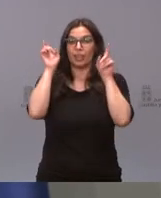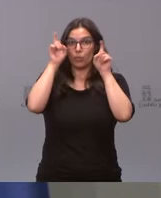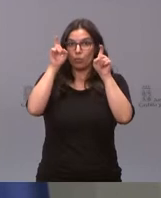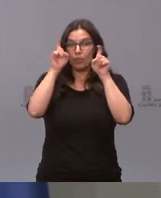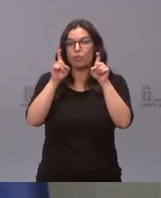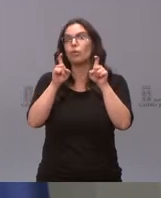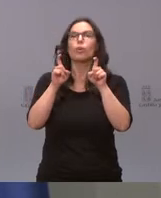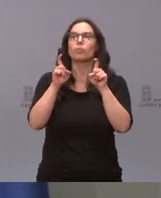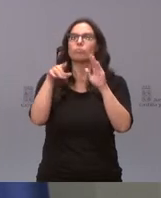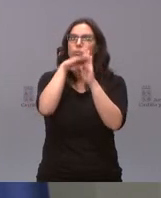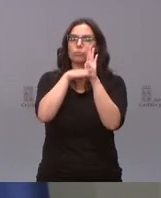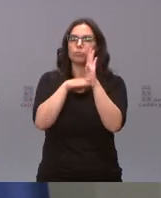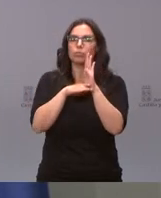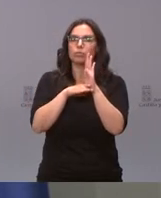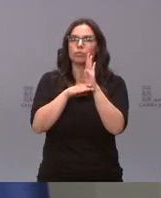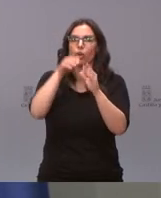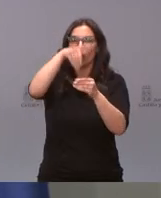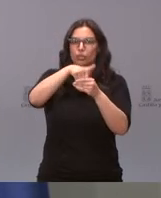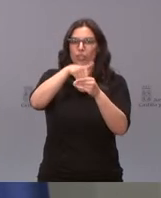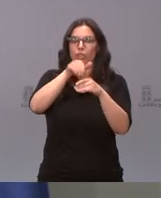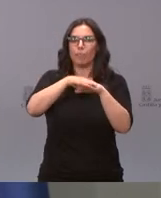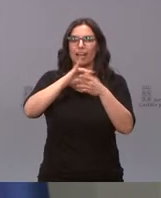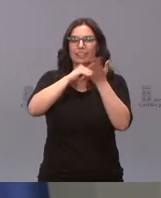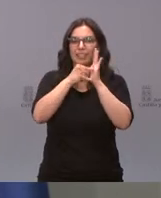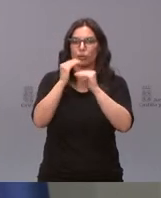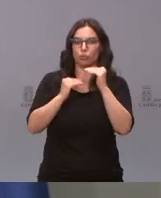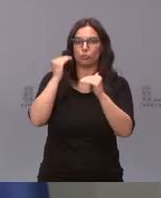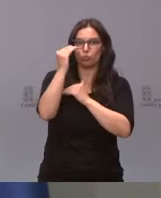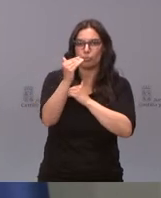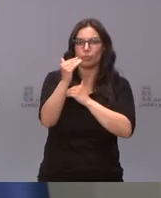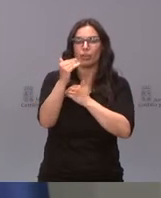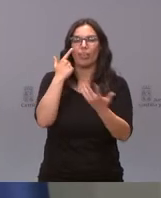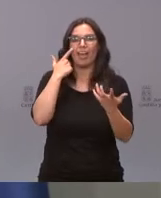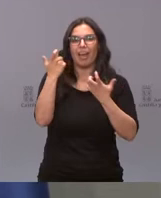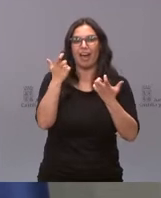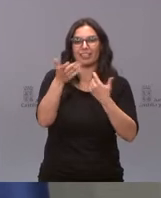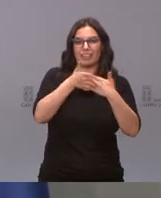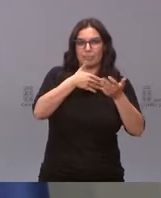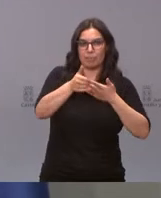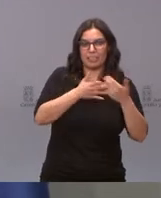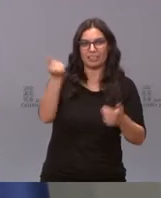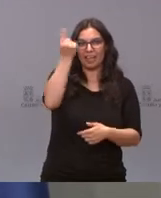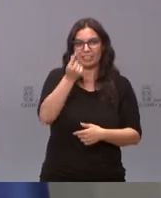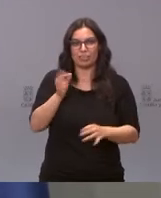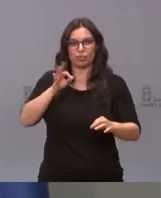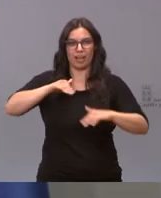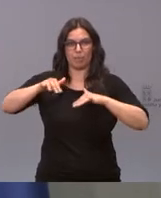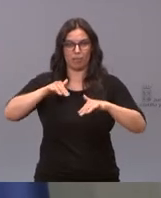establece el currículum para el título de Técnico Superior de Artes Plásticas y Diseño en Animación.